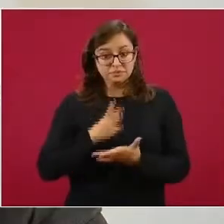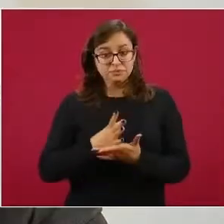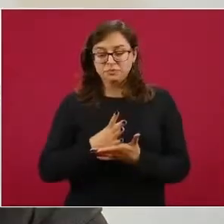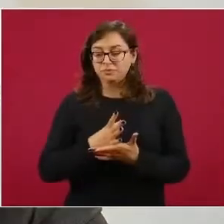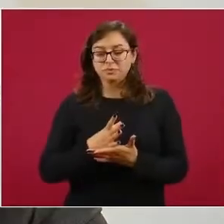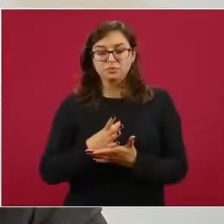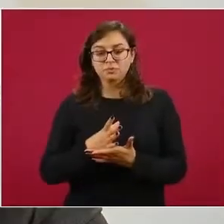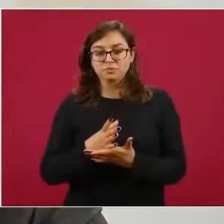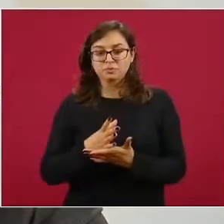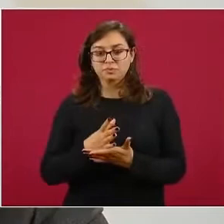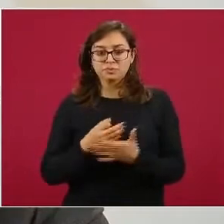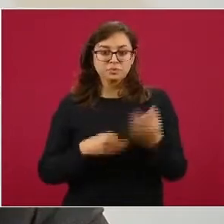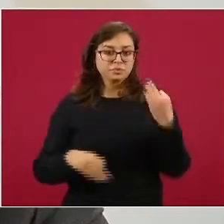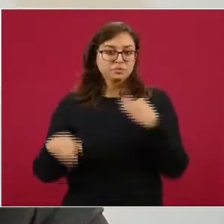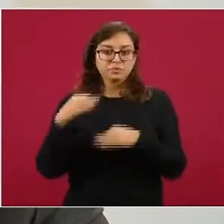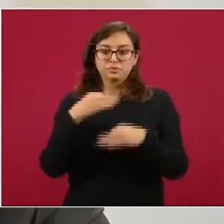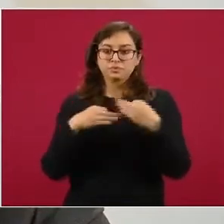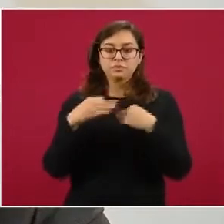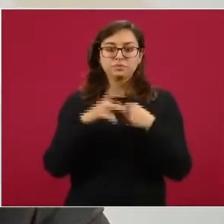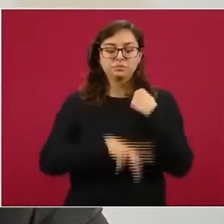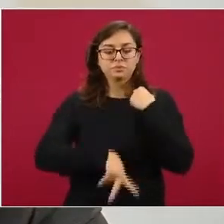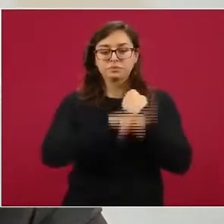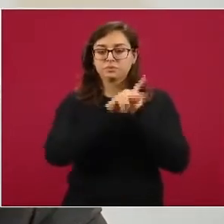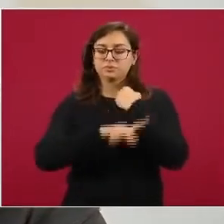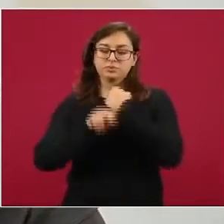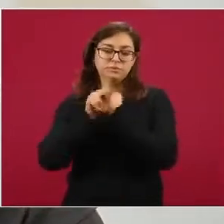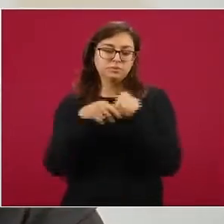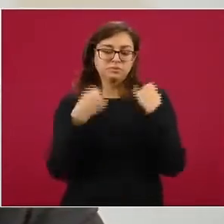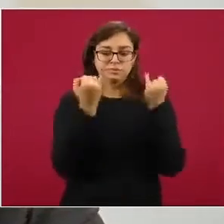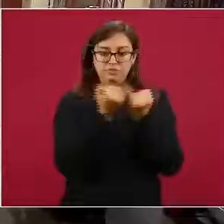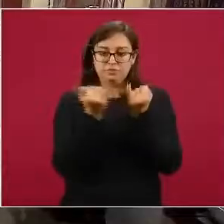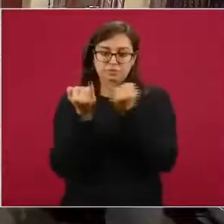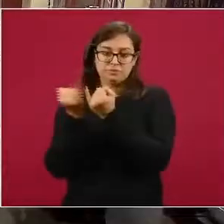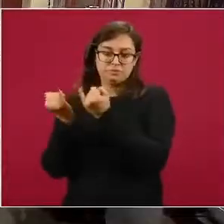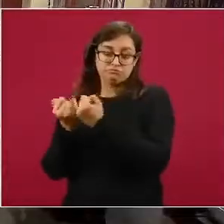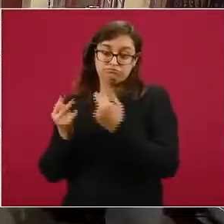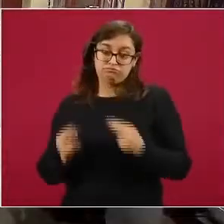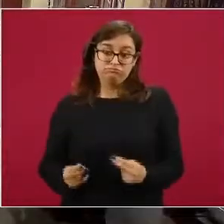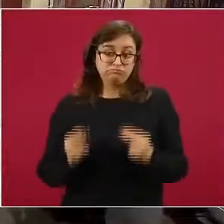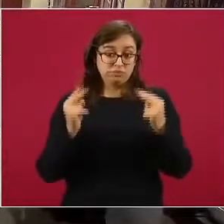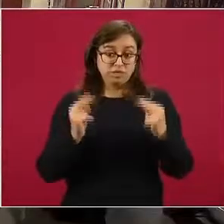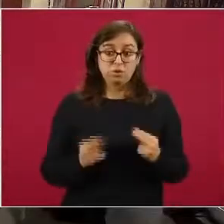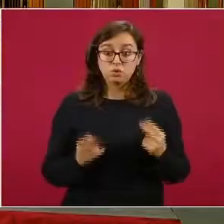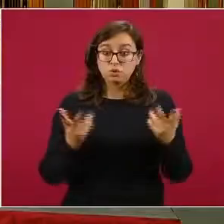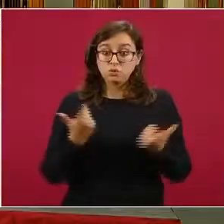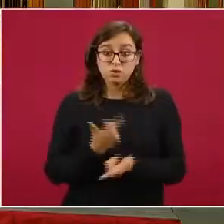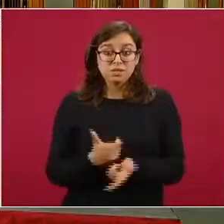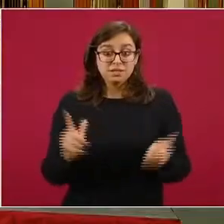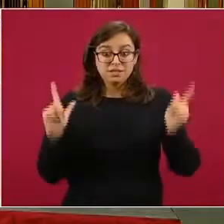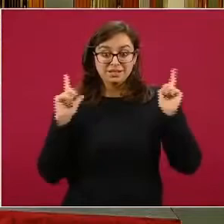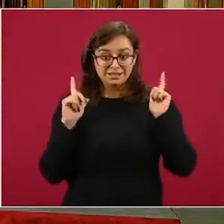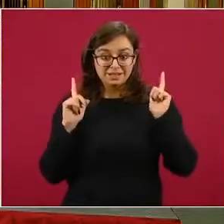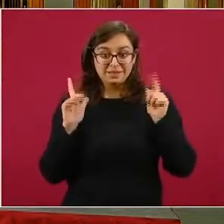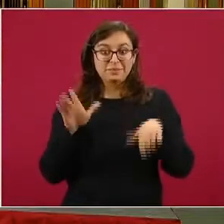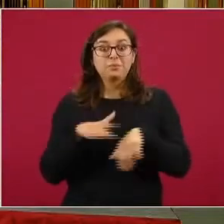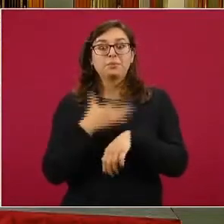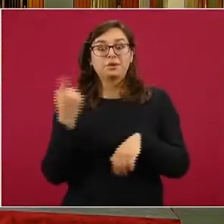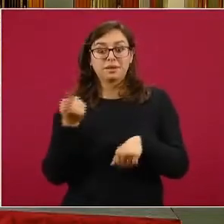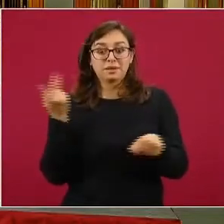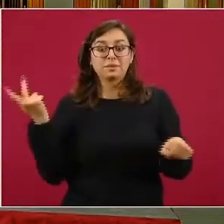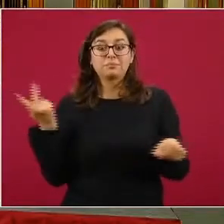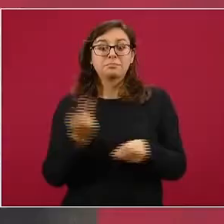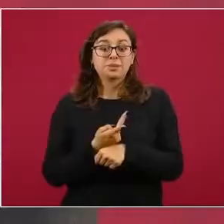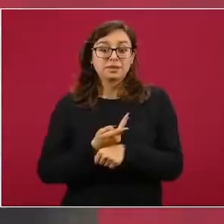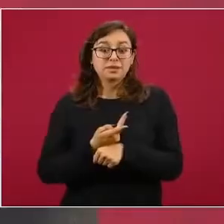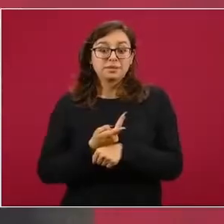en todos los países donde existe libre mercado, porque el médico que va en el libre